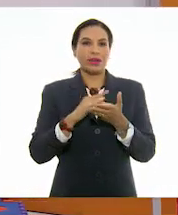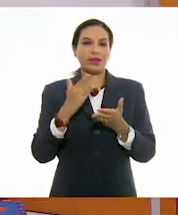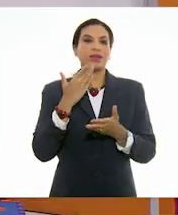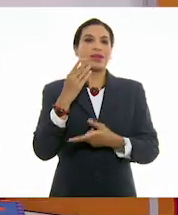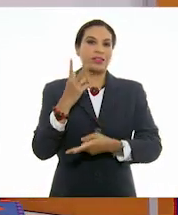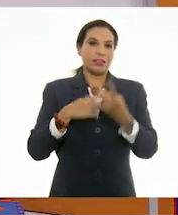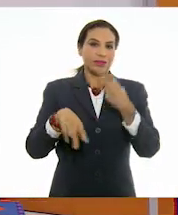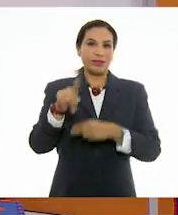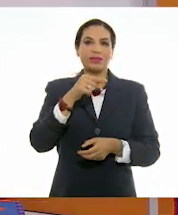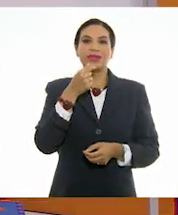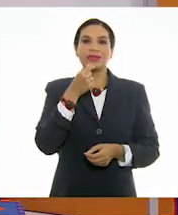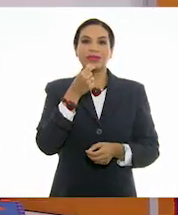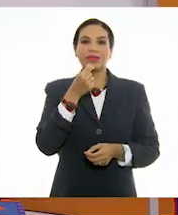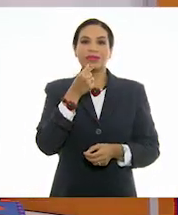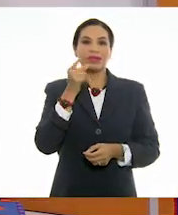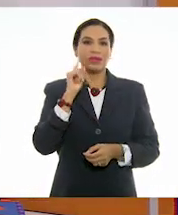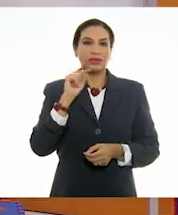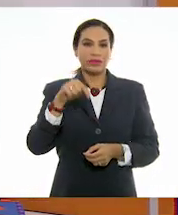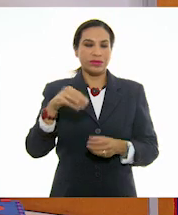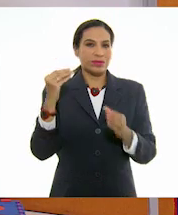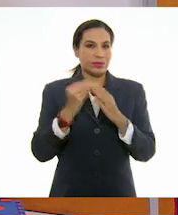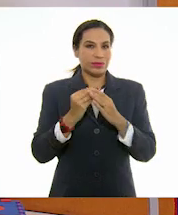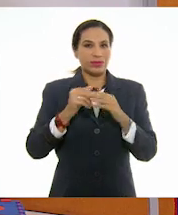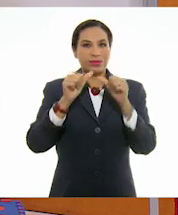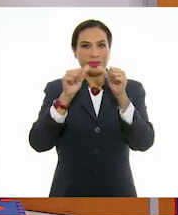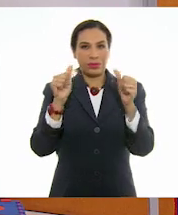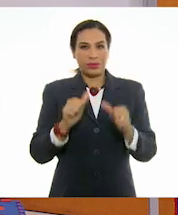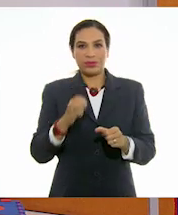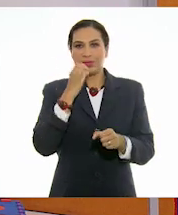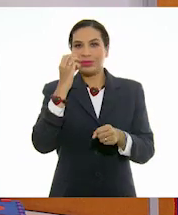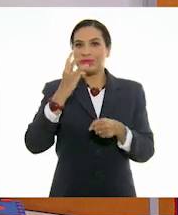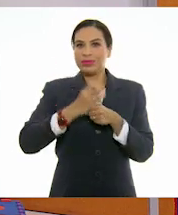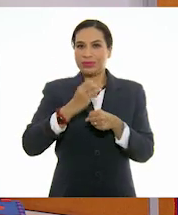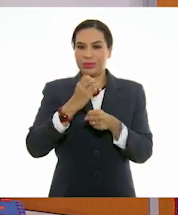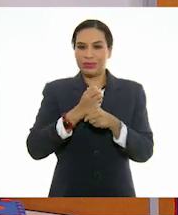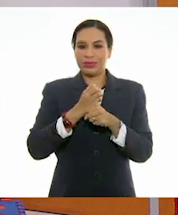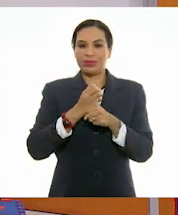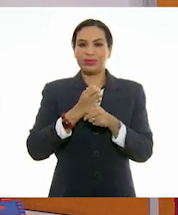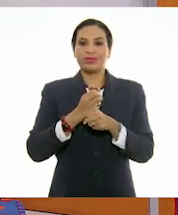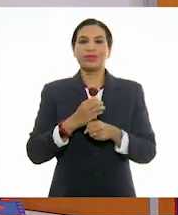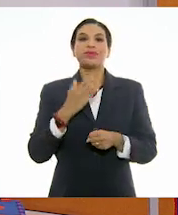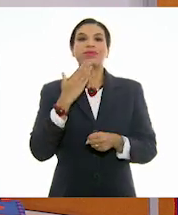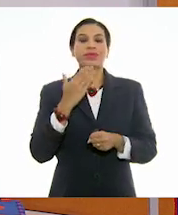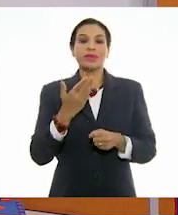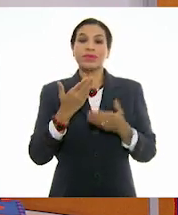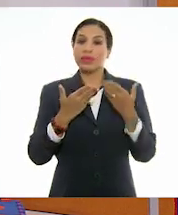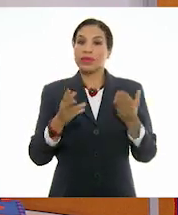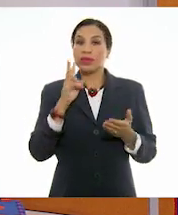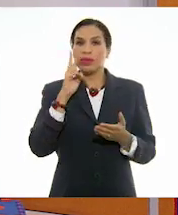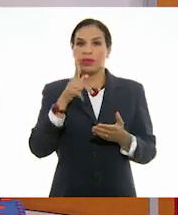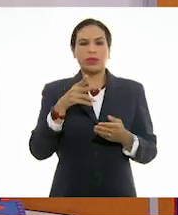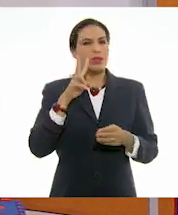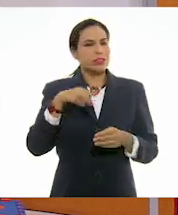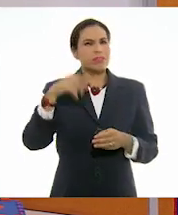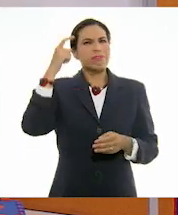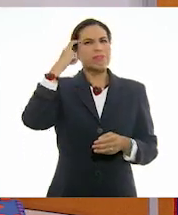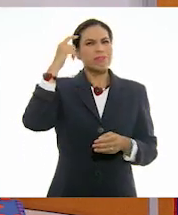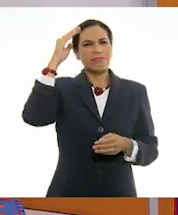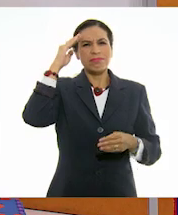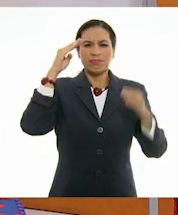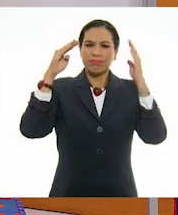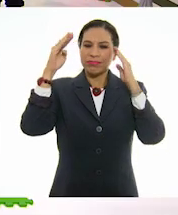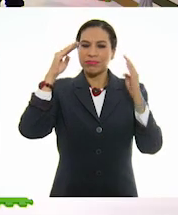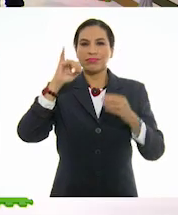Bienvenidos, niños y niñas, a esta subclase de Artes de tercer grado, Oscar. Así es. Bueno, pues te veo que andas muy pensativo.